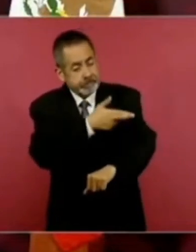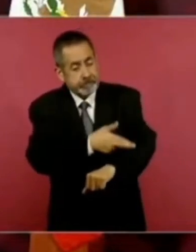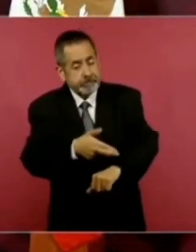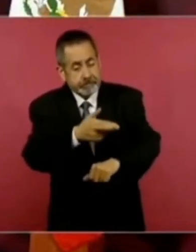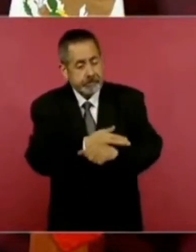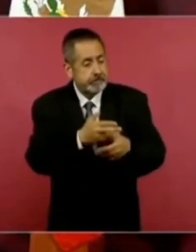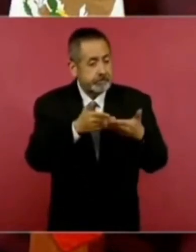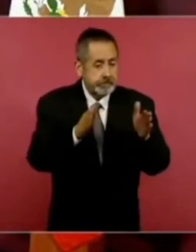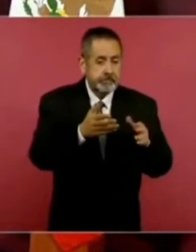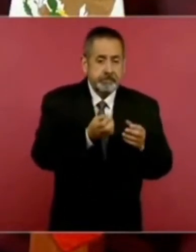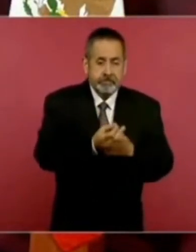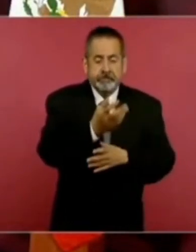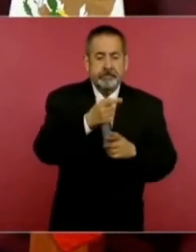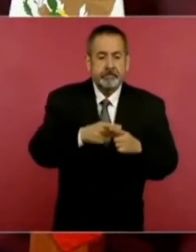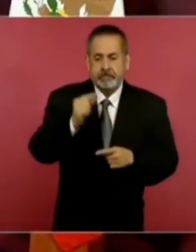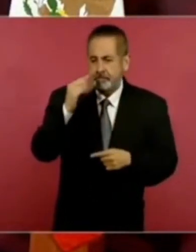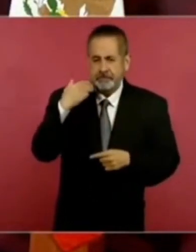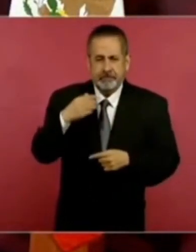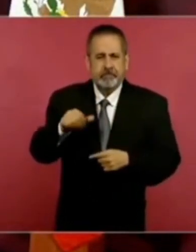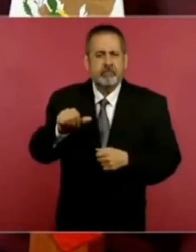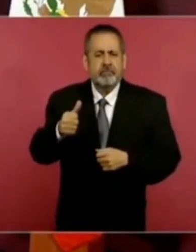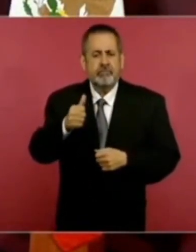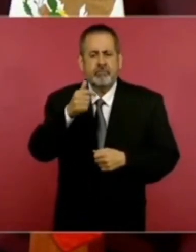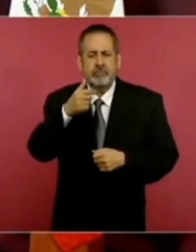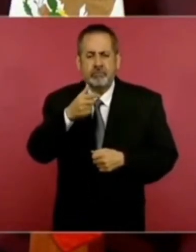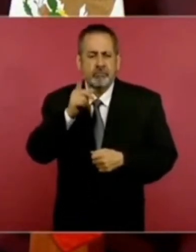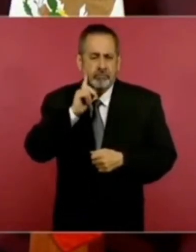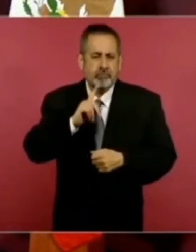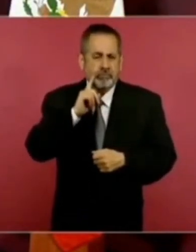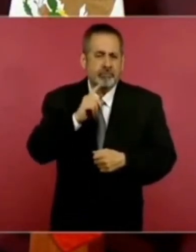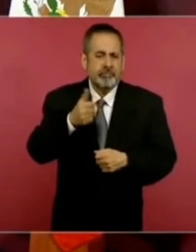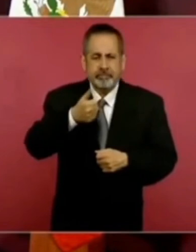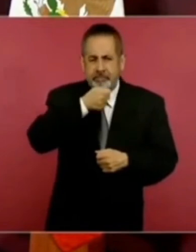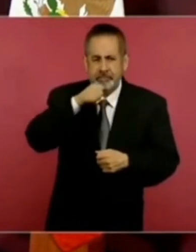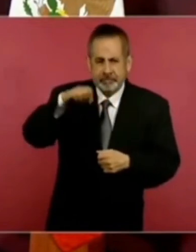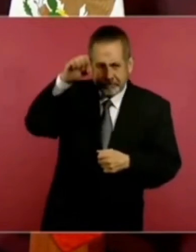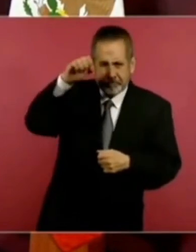11 mujeres, 6 adultos mayores, 3 indígenas,